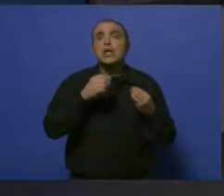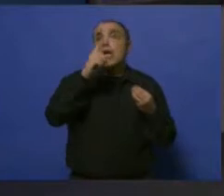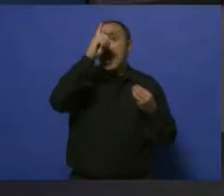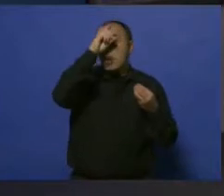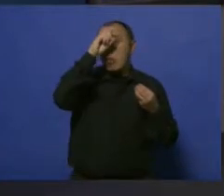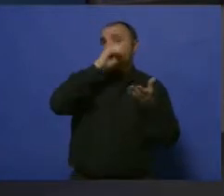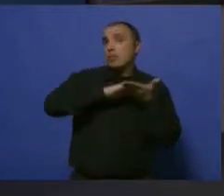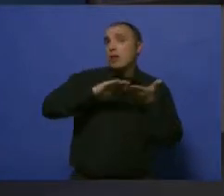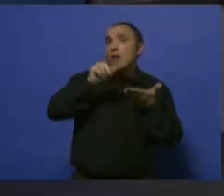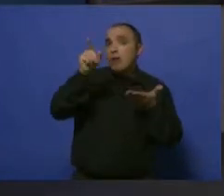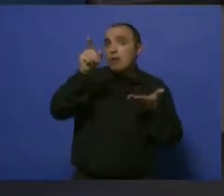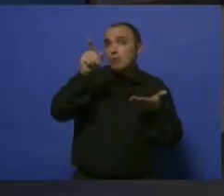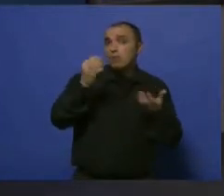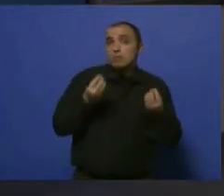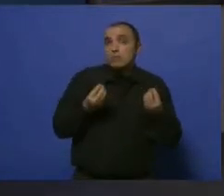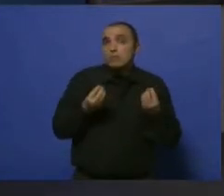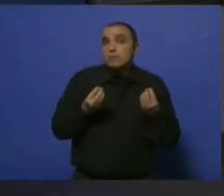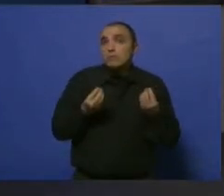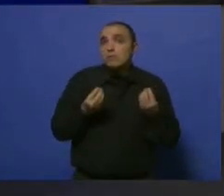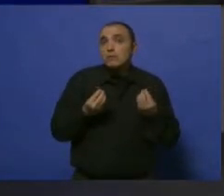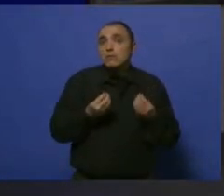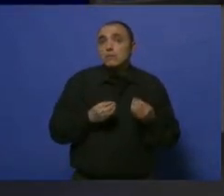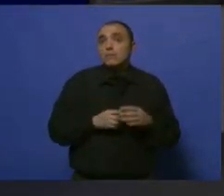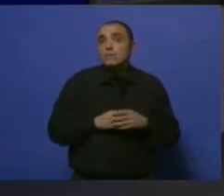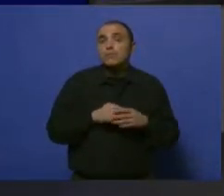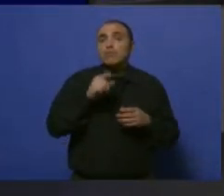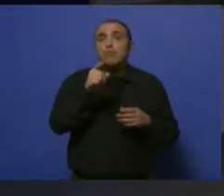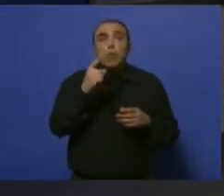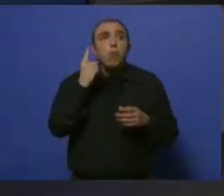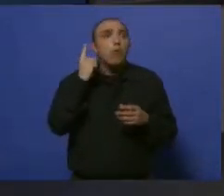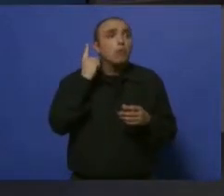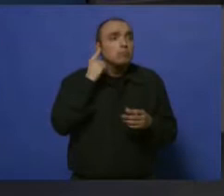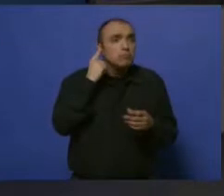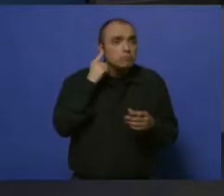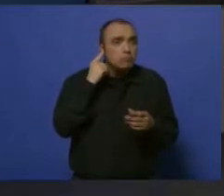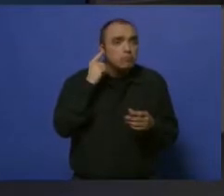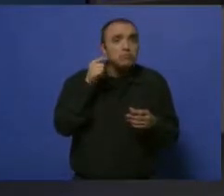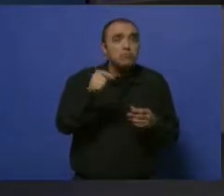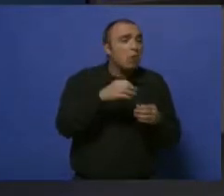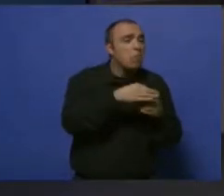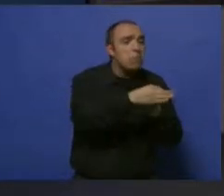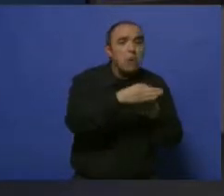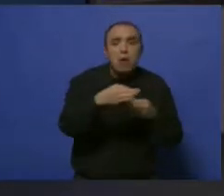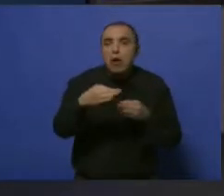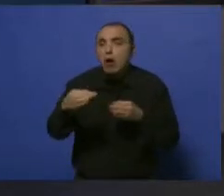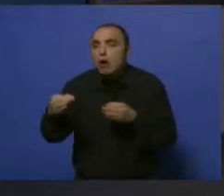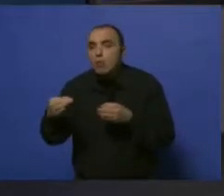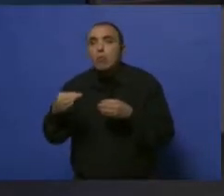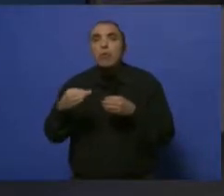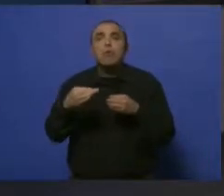es un hospital modelo, por lo tanto hay mucha gente de la región que viene. Seguramente vos que estás escuchando desde tu pueblo, desde tu ciudad, por ahí